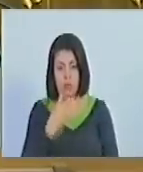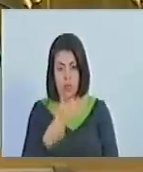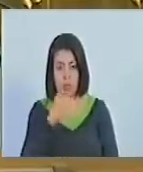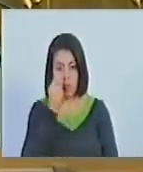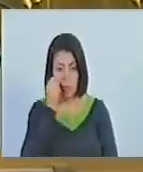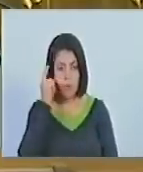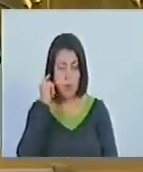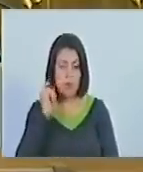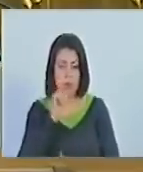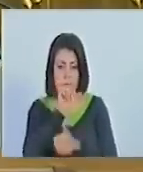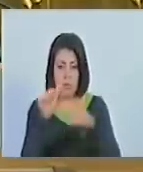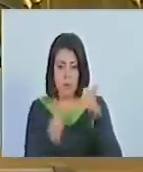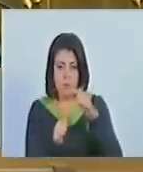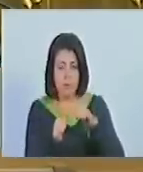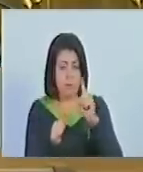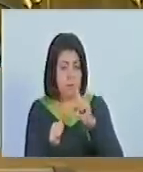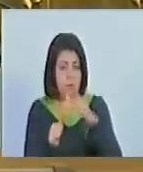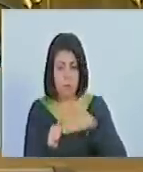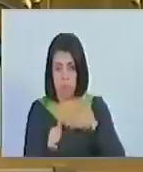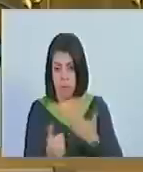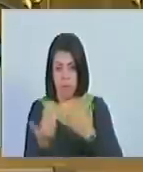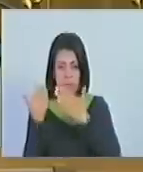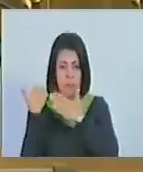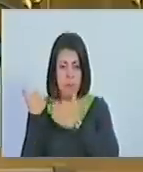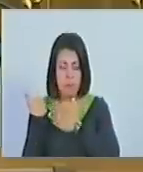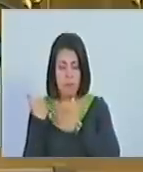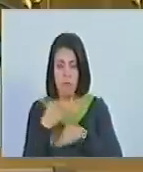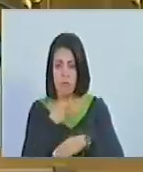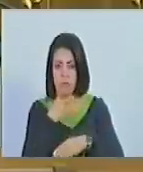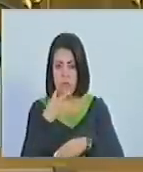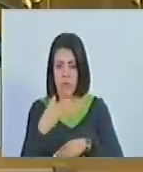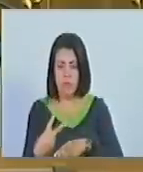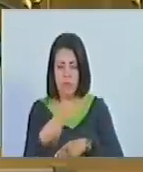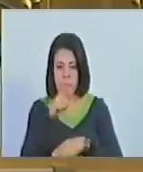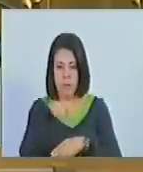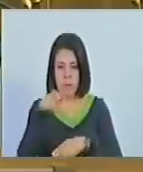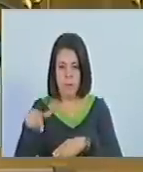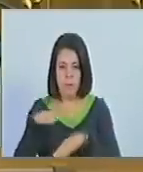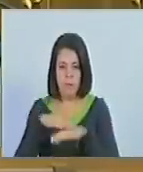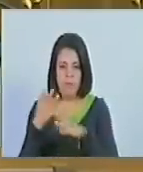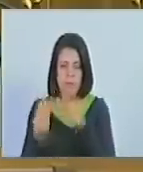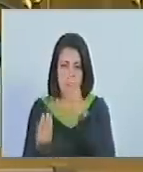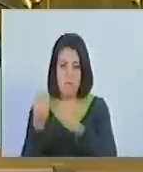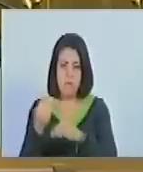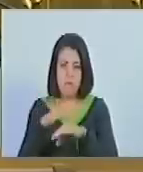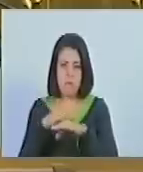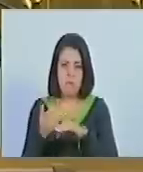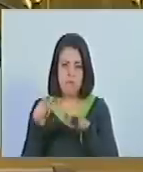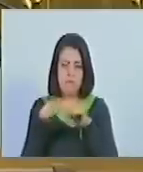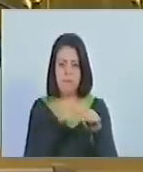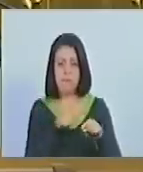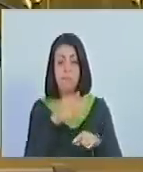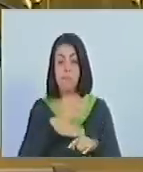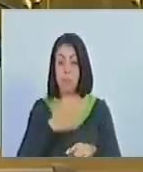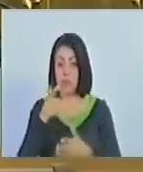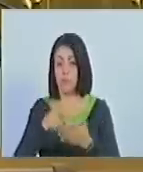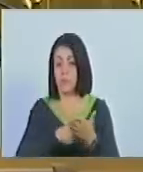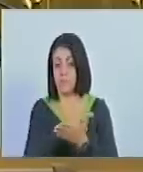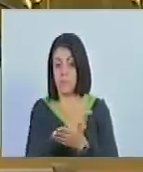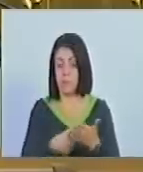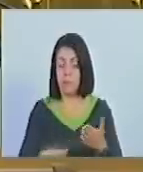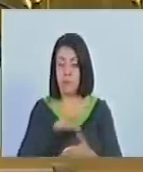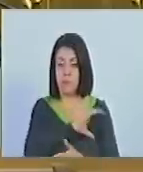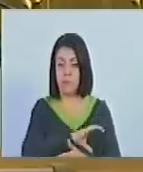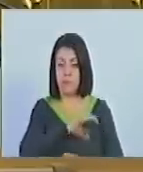voceros suplentes estén imposibilitados para asumir las funciones de las voceras o voceros del Consejo Comunal que fueron revocados,